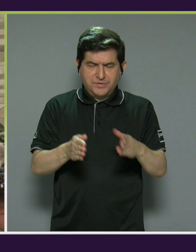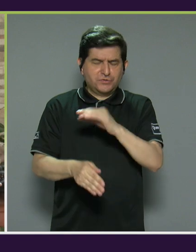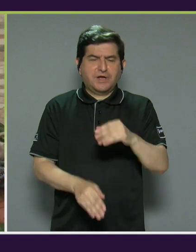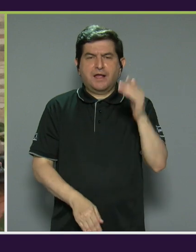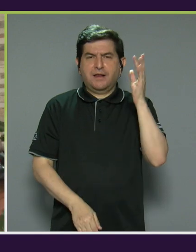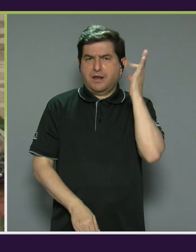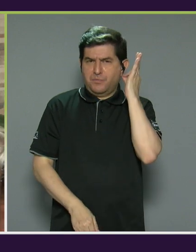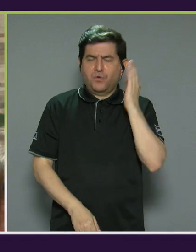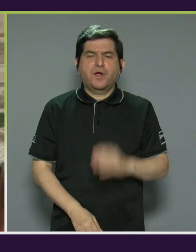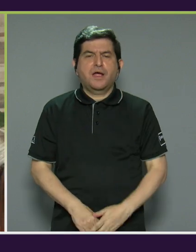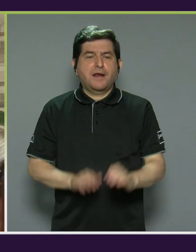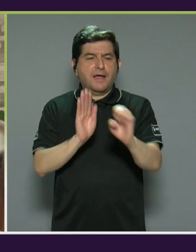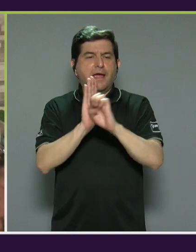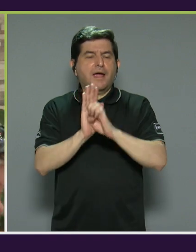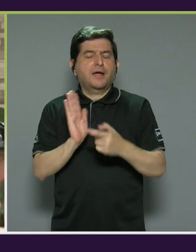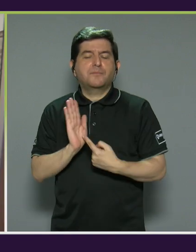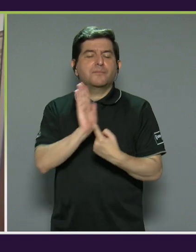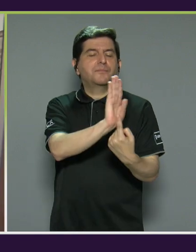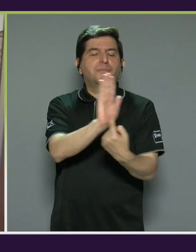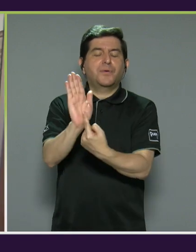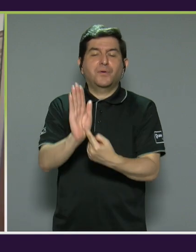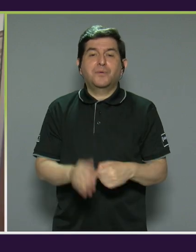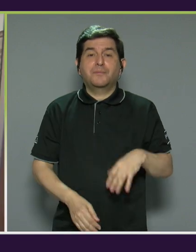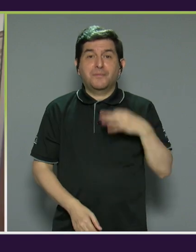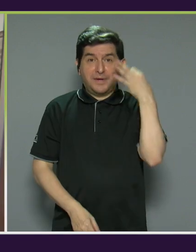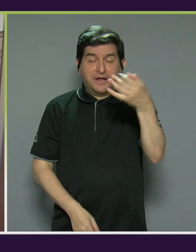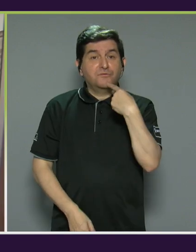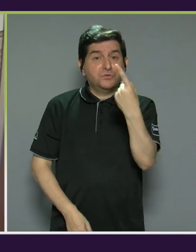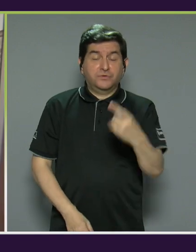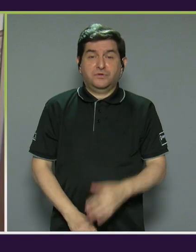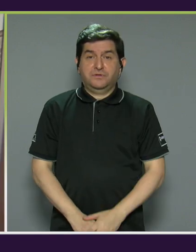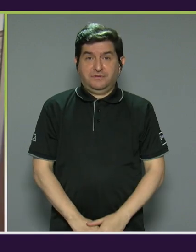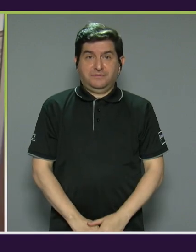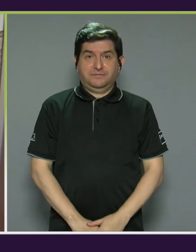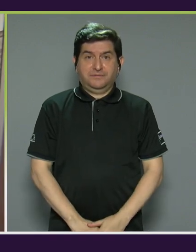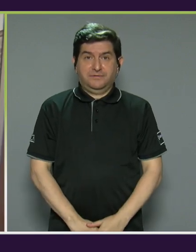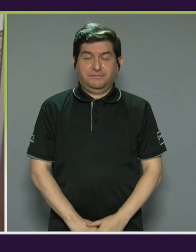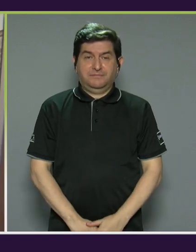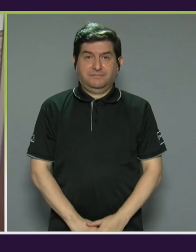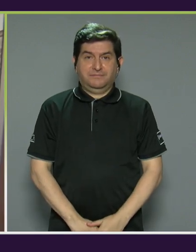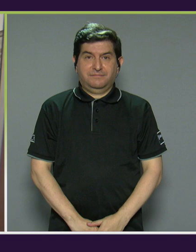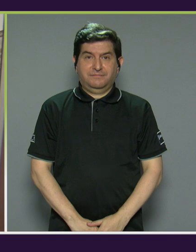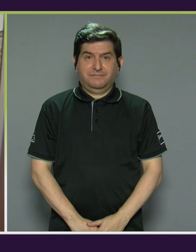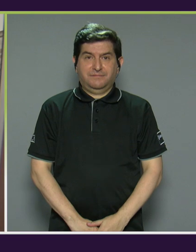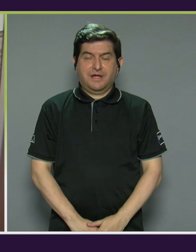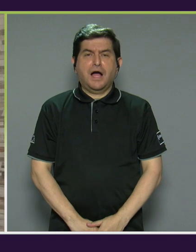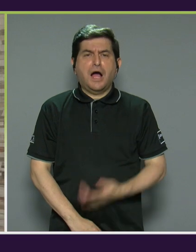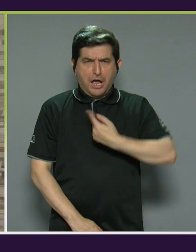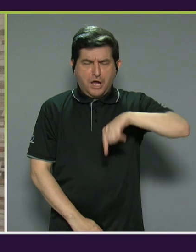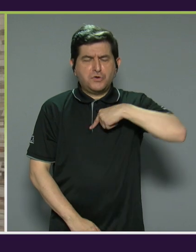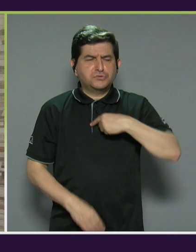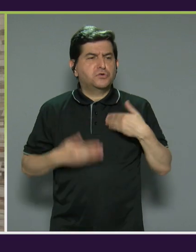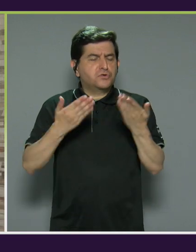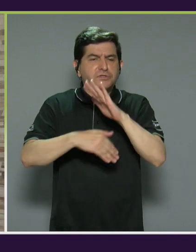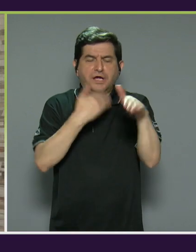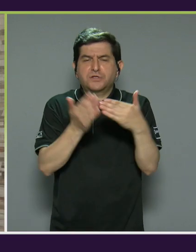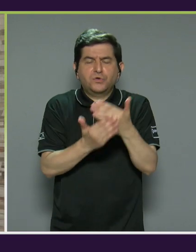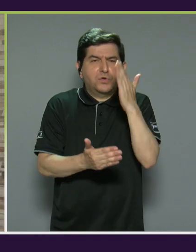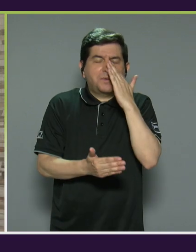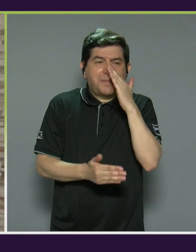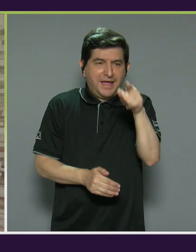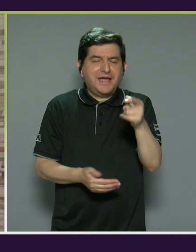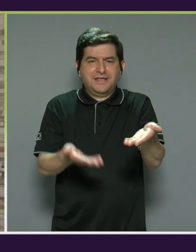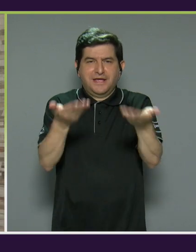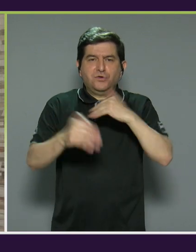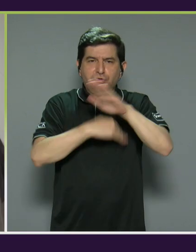para ser un ejemplo para ellas, para que el día de mañana puedan decir, vamos a darlo todo por mamá porque mamá notó todo a